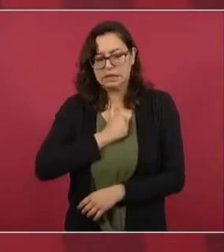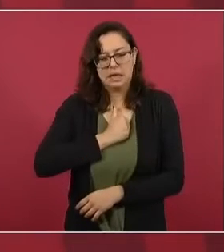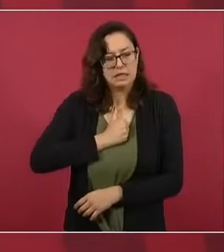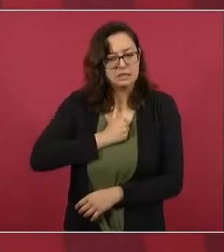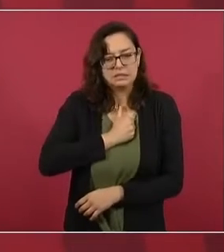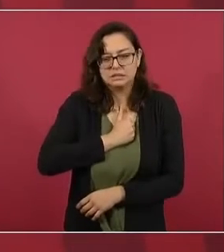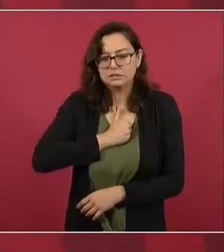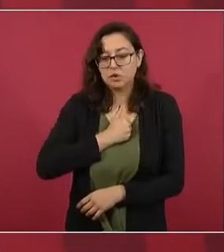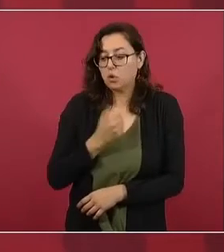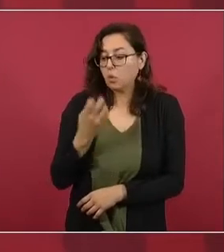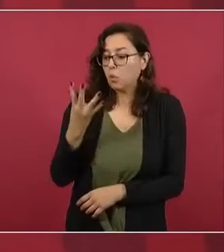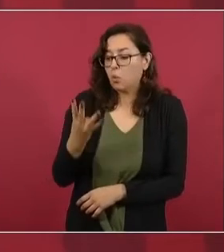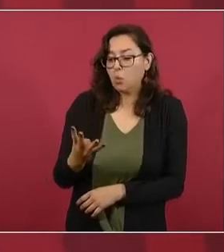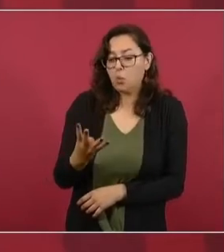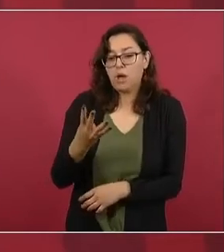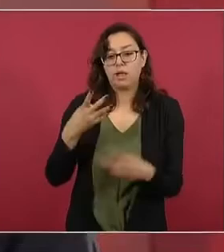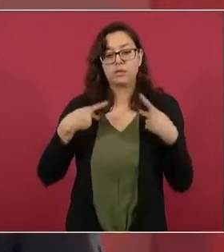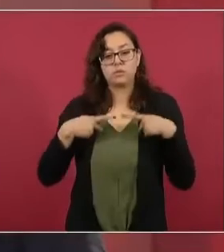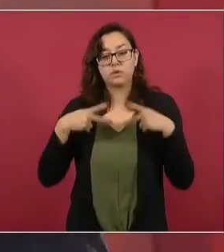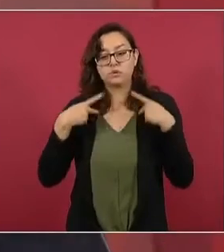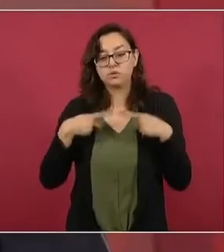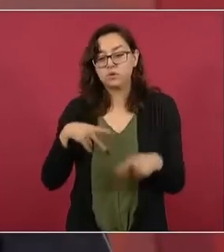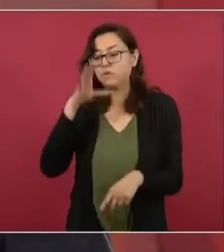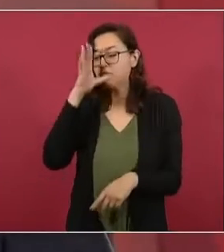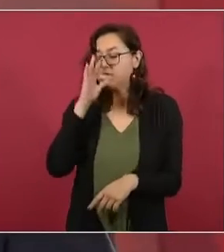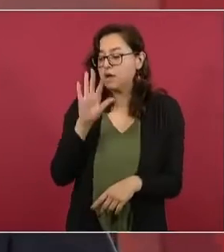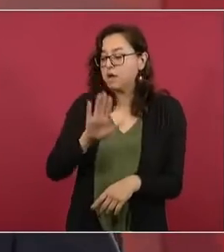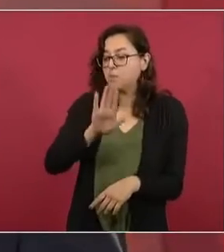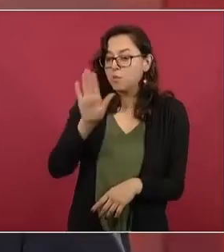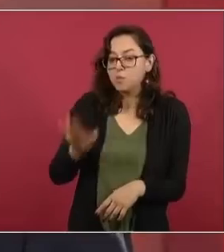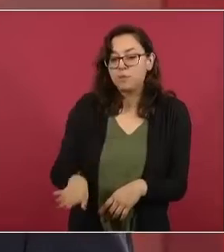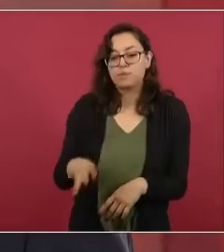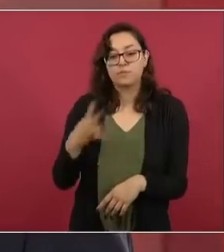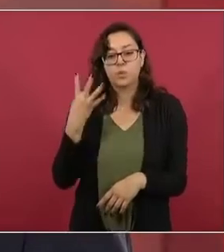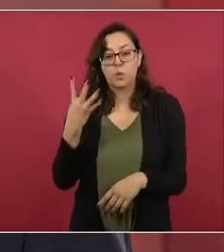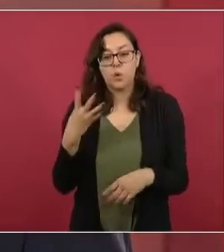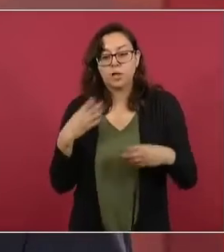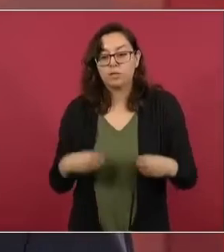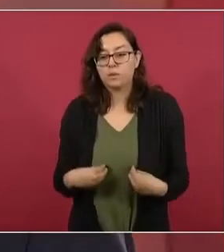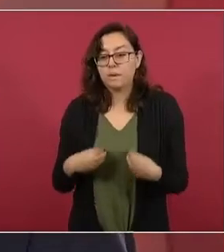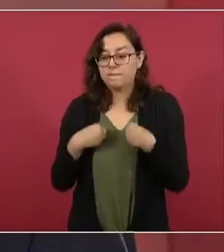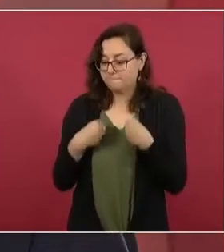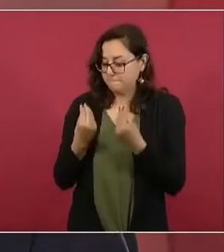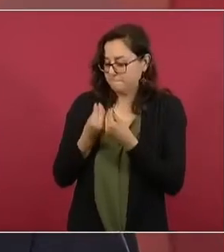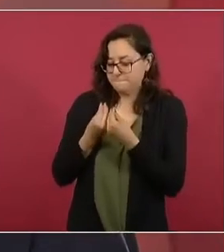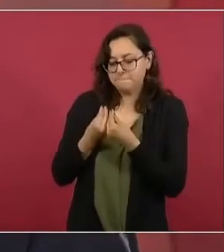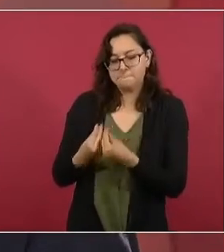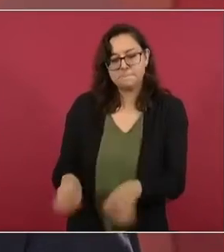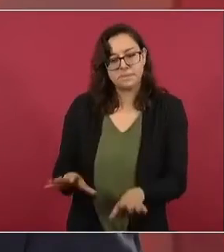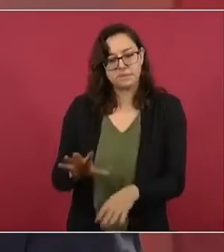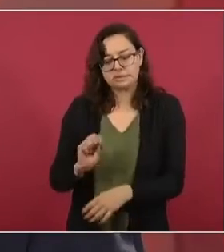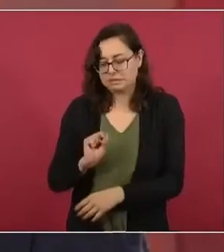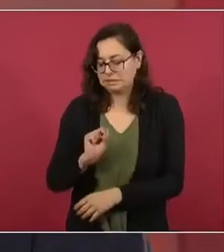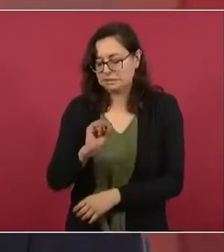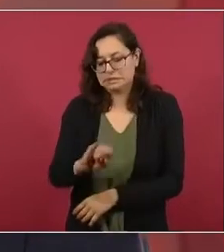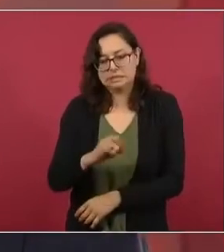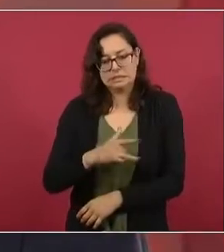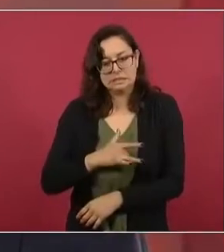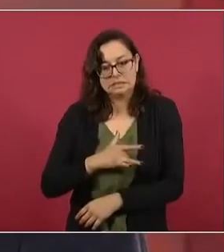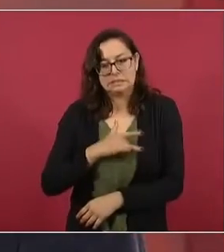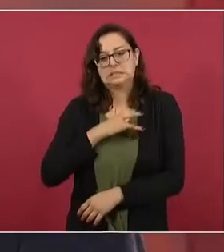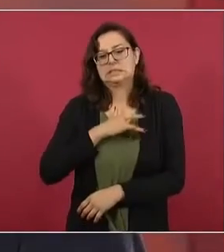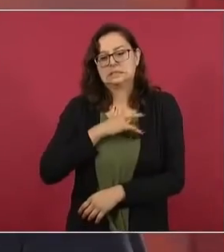cuatro seres humanos. Uno siente, uno